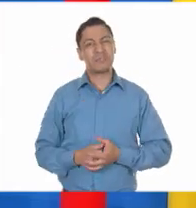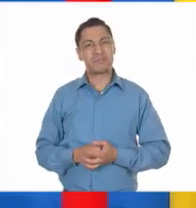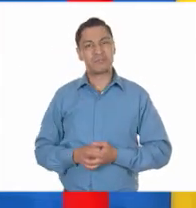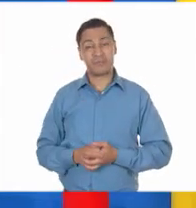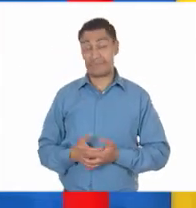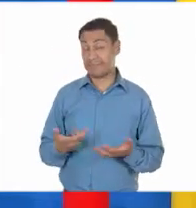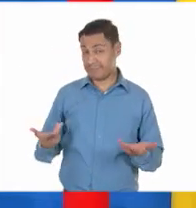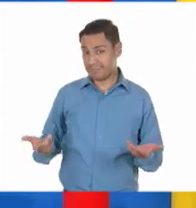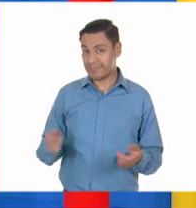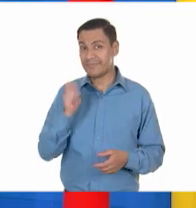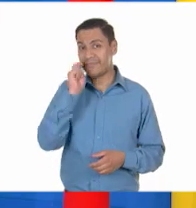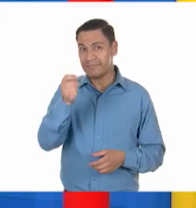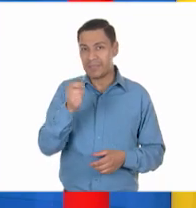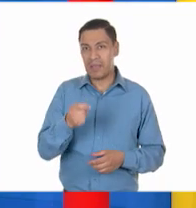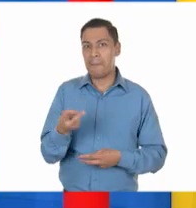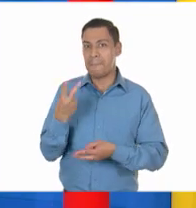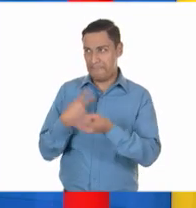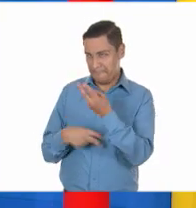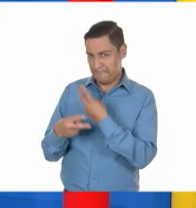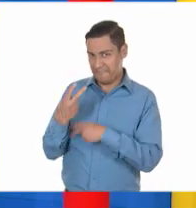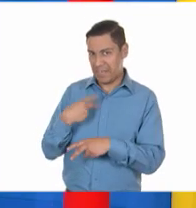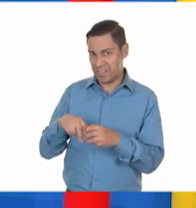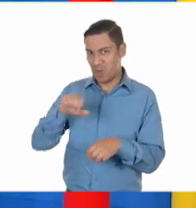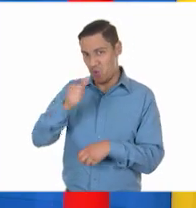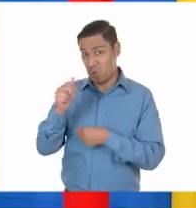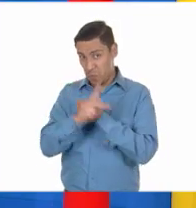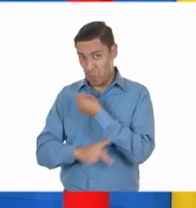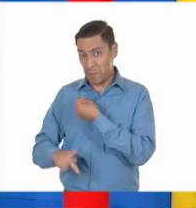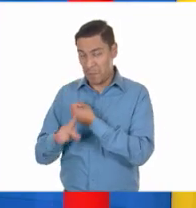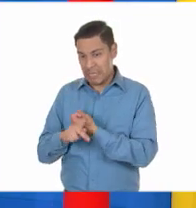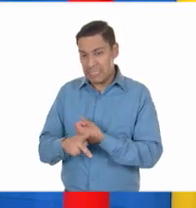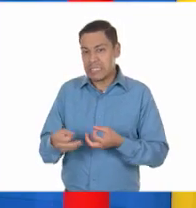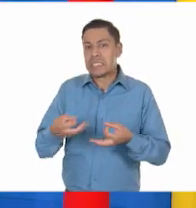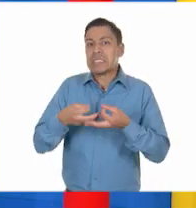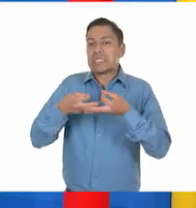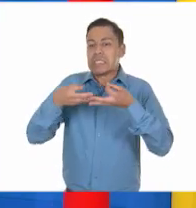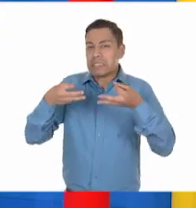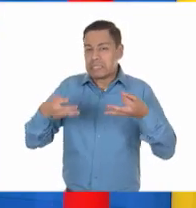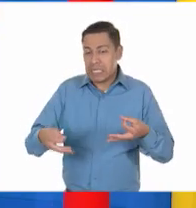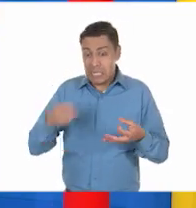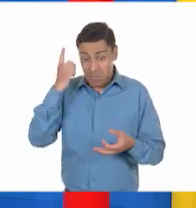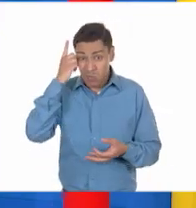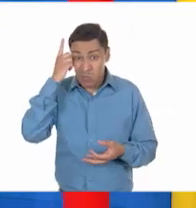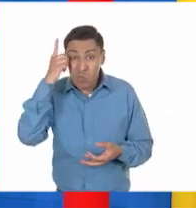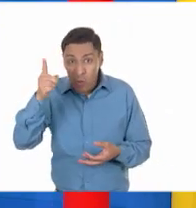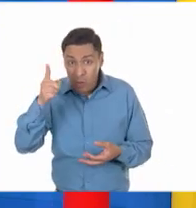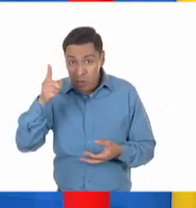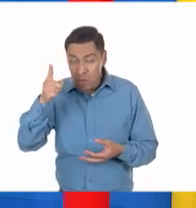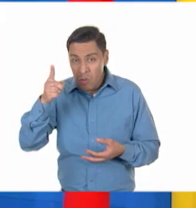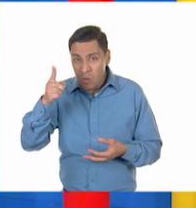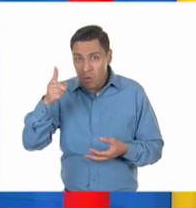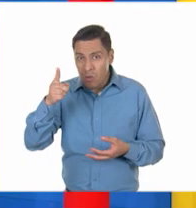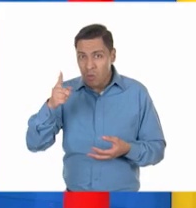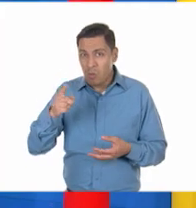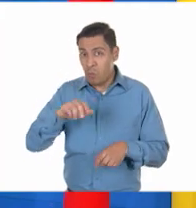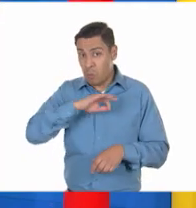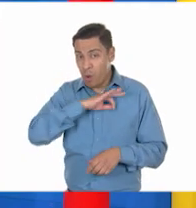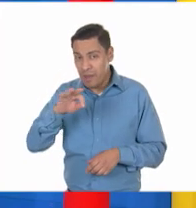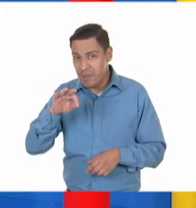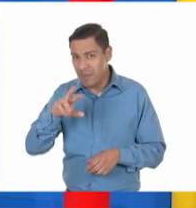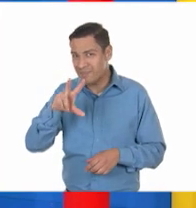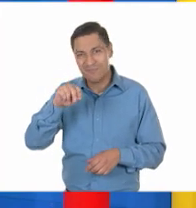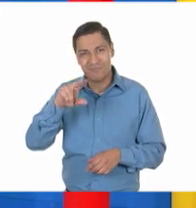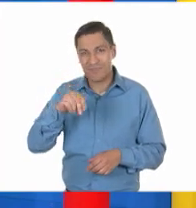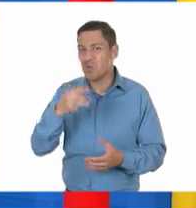significa que aunque los extranjeros podían tener terrenos en el país, los únicos que estaban autorizados para explotar los recursos naturales